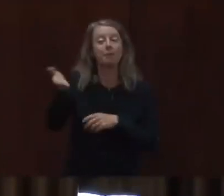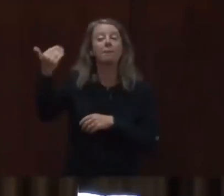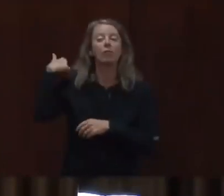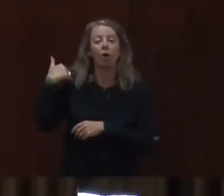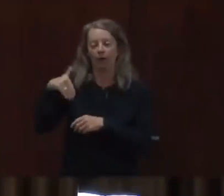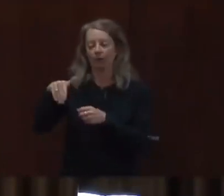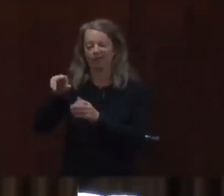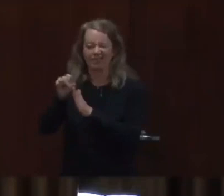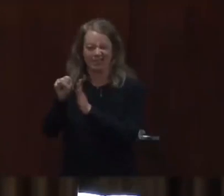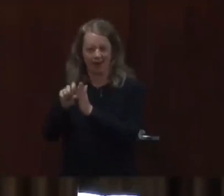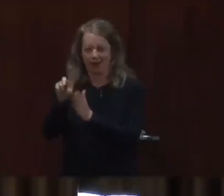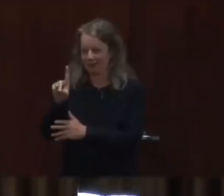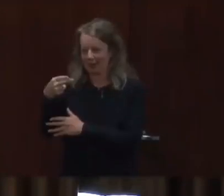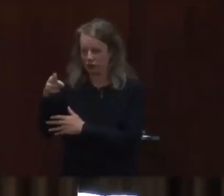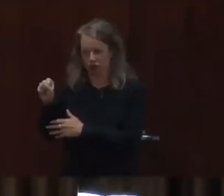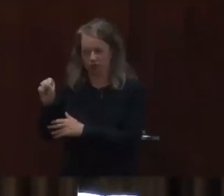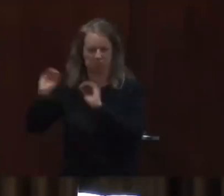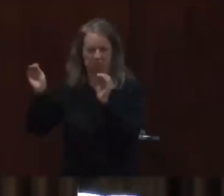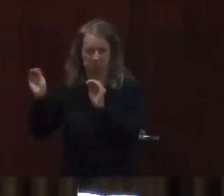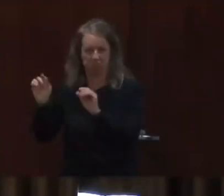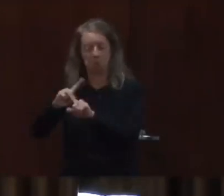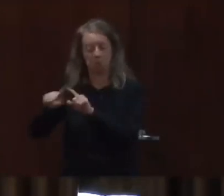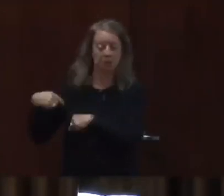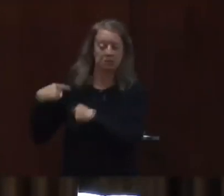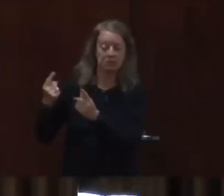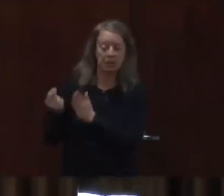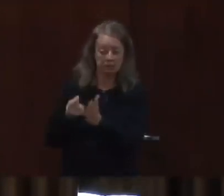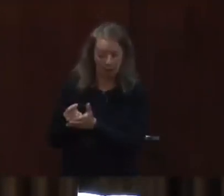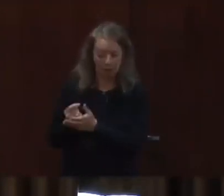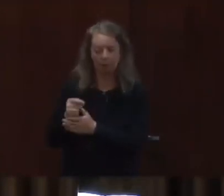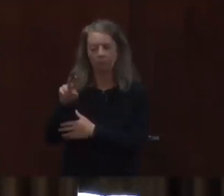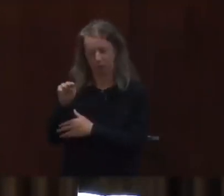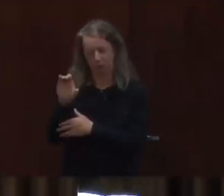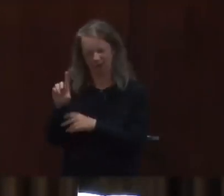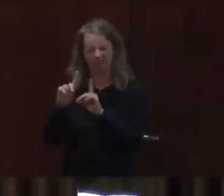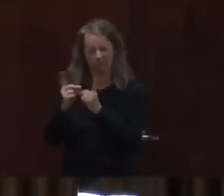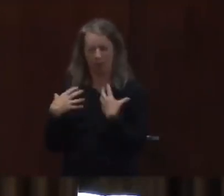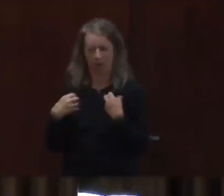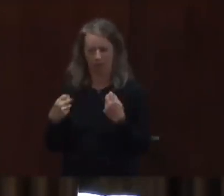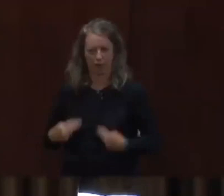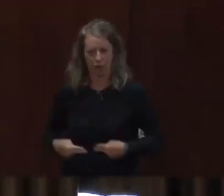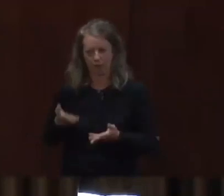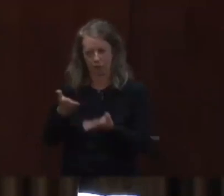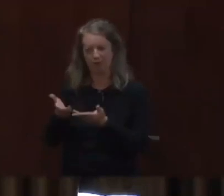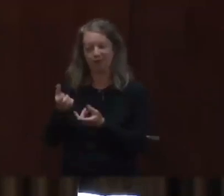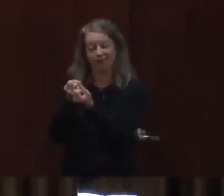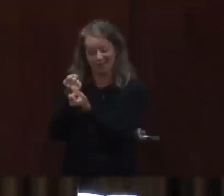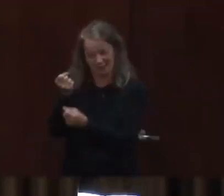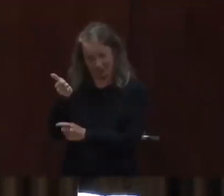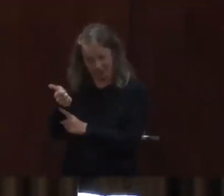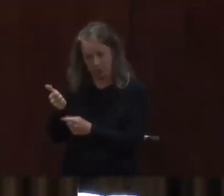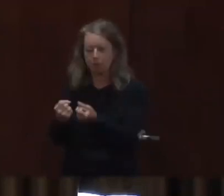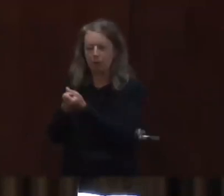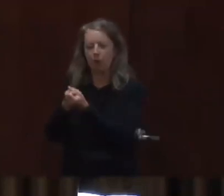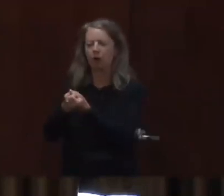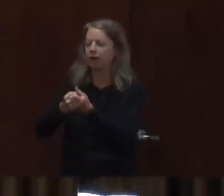de Buncombe incluye ciertos filtros y también incluye informaciones pertinentes a nuestro condado.